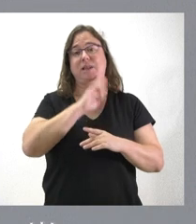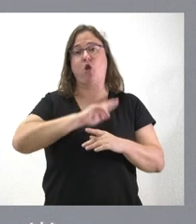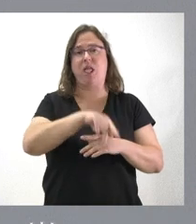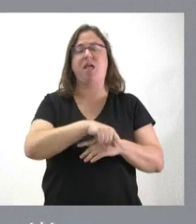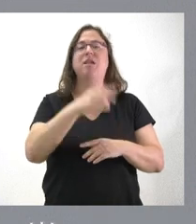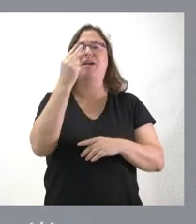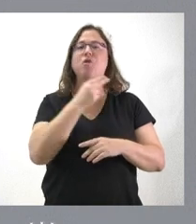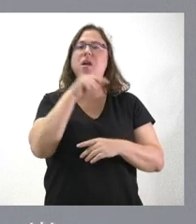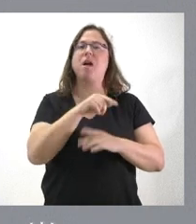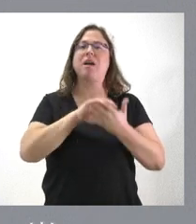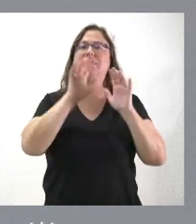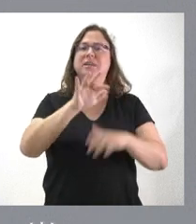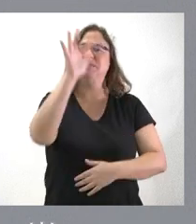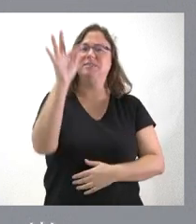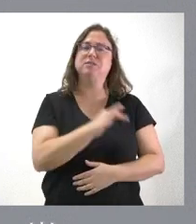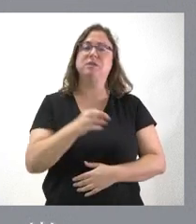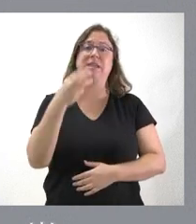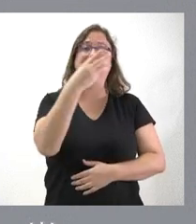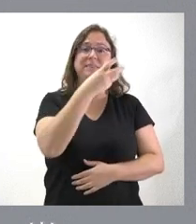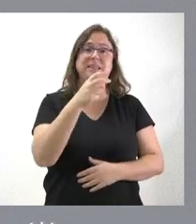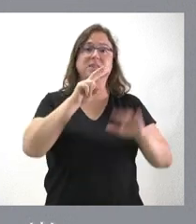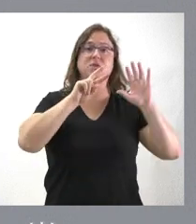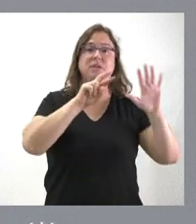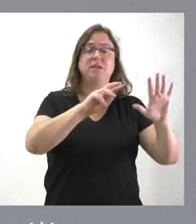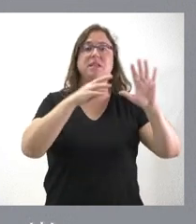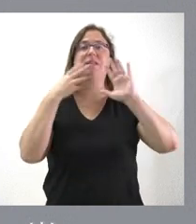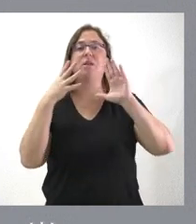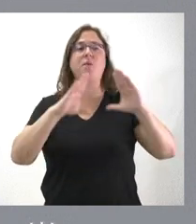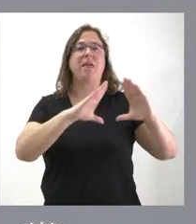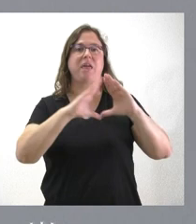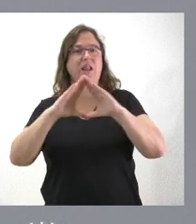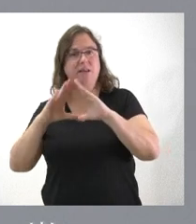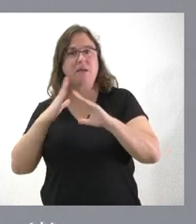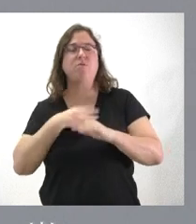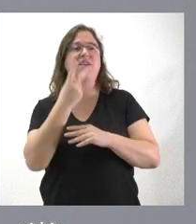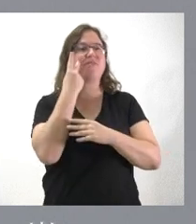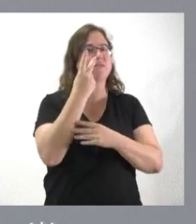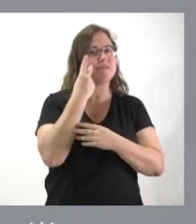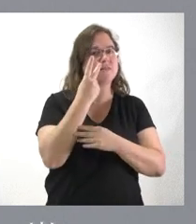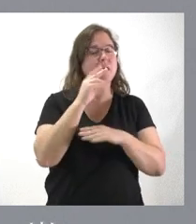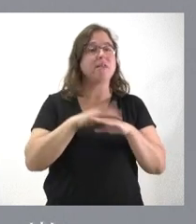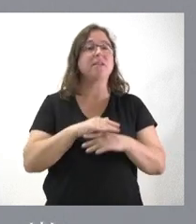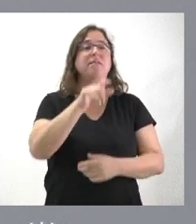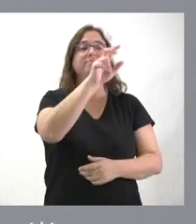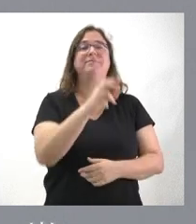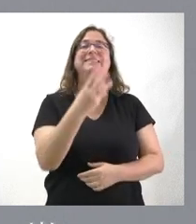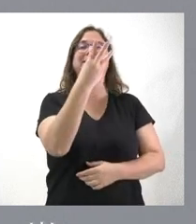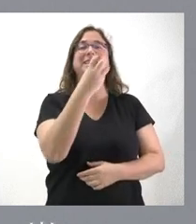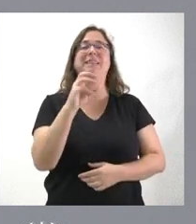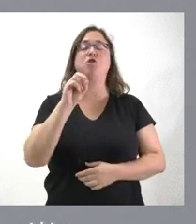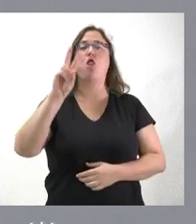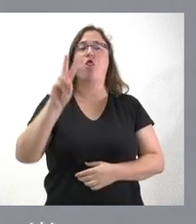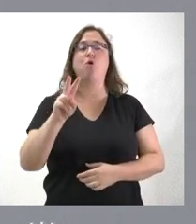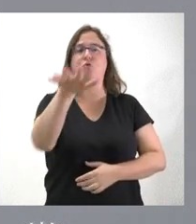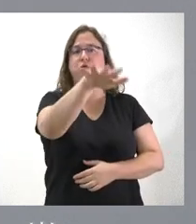Se ha puesto a disposición un total de 379 templos para visitas, distribuidos en 302 localidades